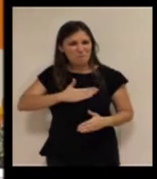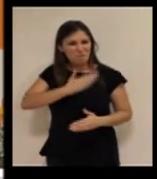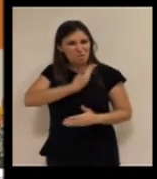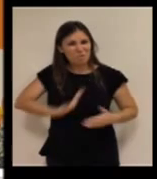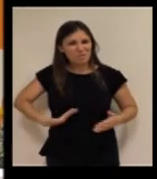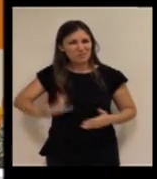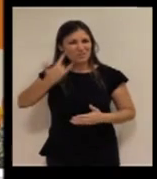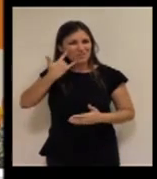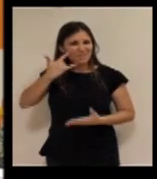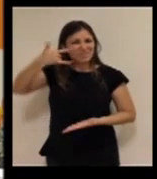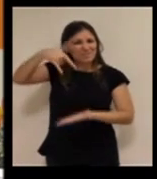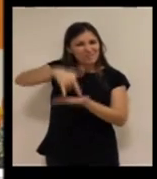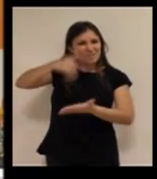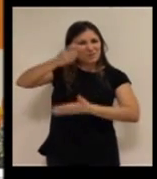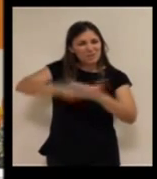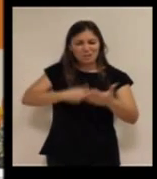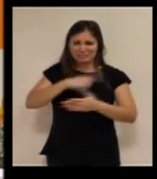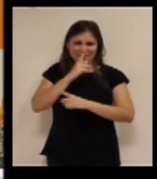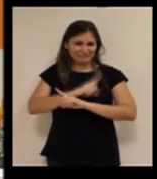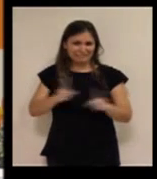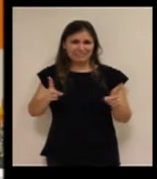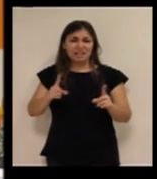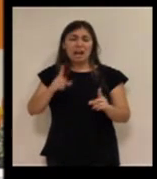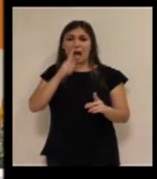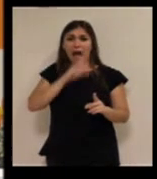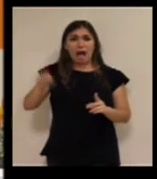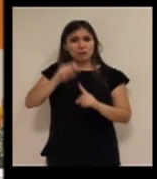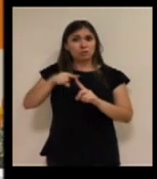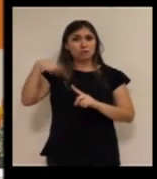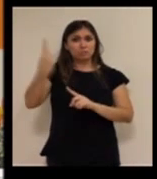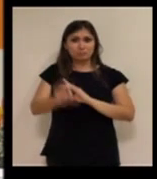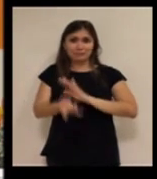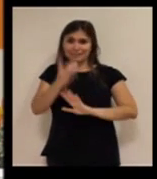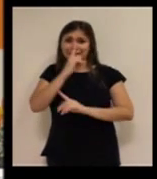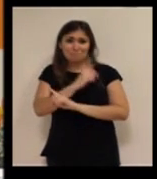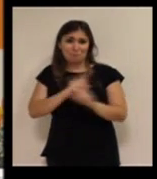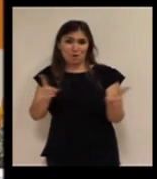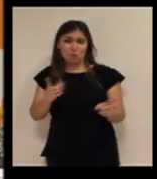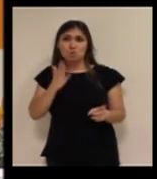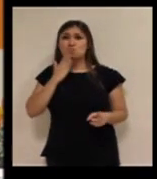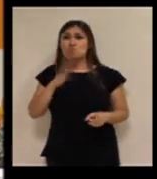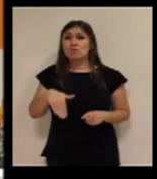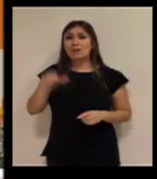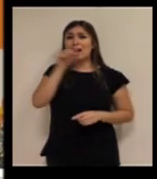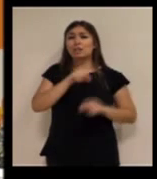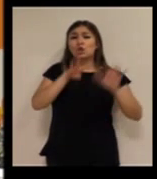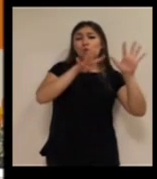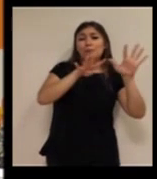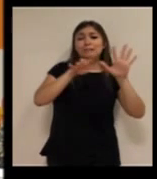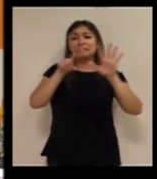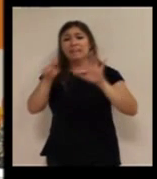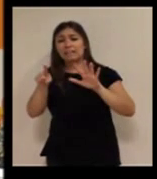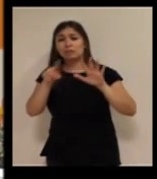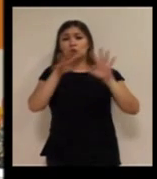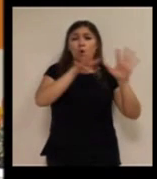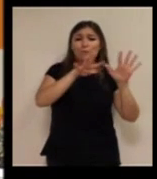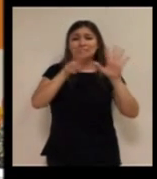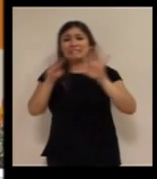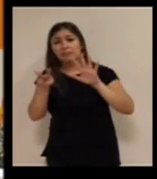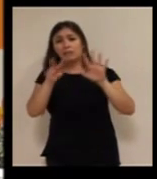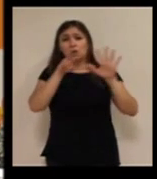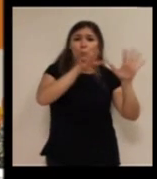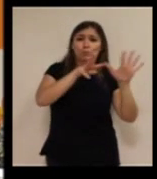su domicilio. En aquel momento, incluso hasta muchos años más tarde, en el año 96 todavía, 97, 98,